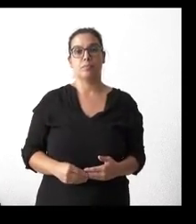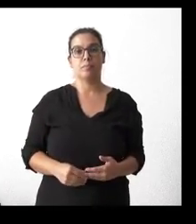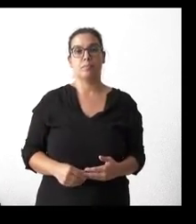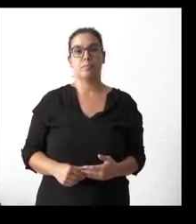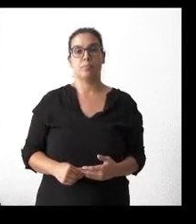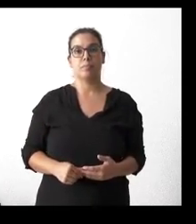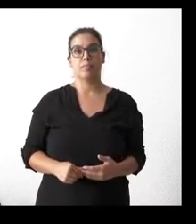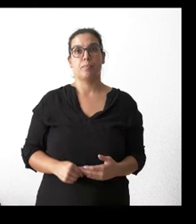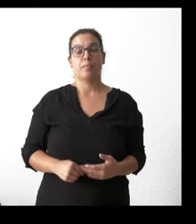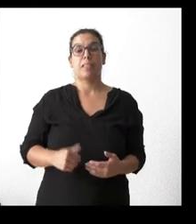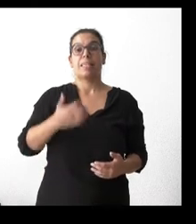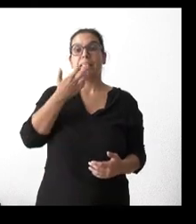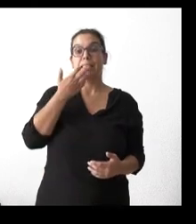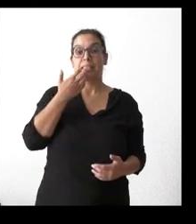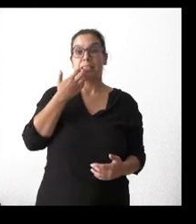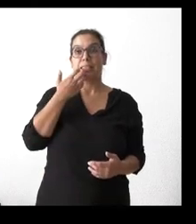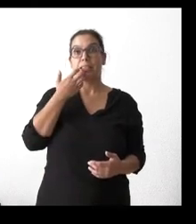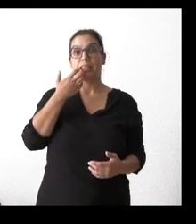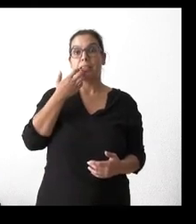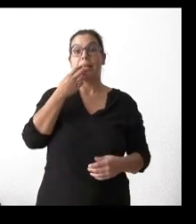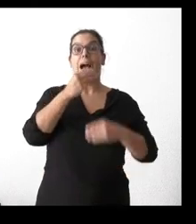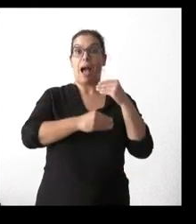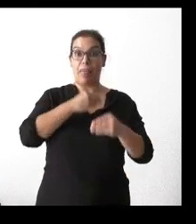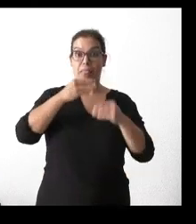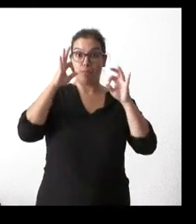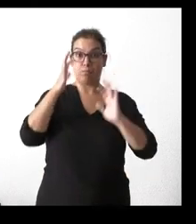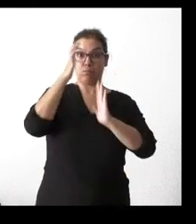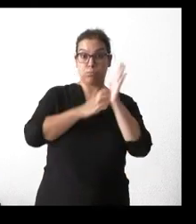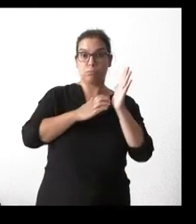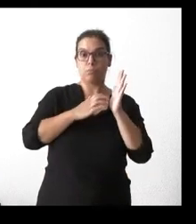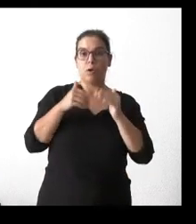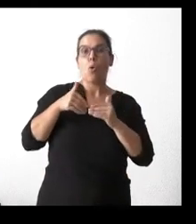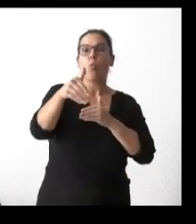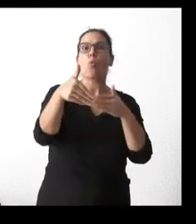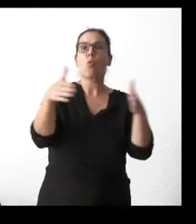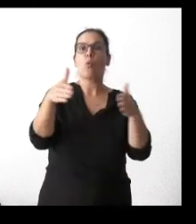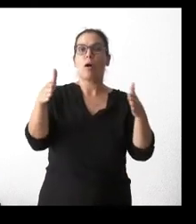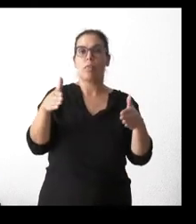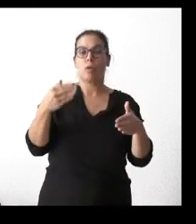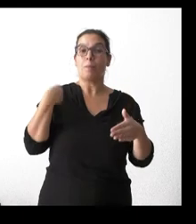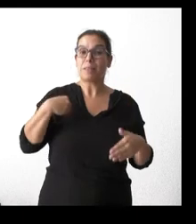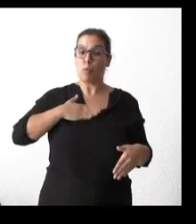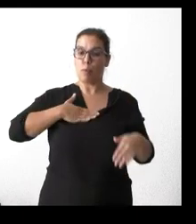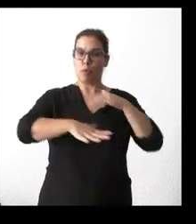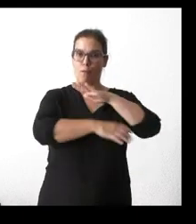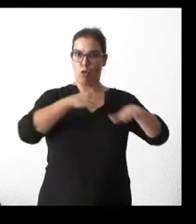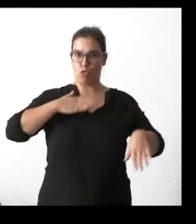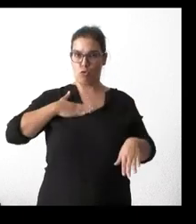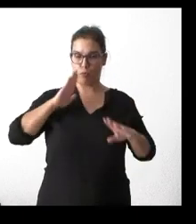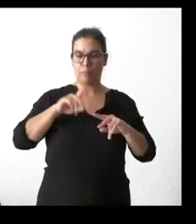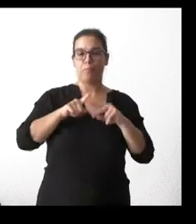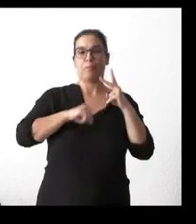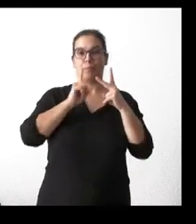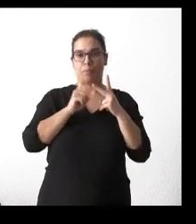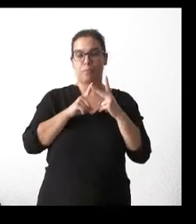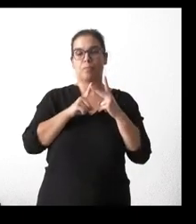León. Y si se van a aplicar, ¿a partir de qué momento? Insisto, con fondos exclusivamente de la Junta de Castilla y Y, por otra parte,